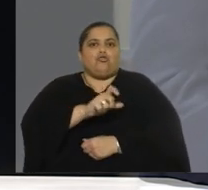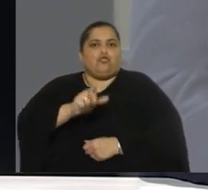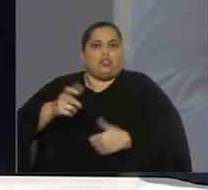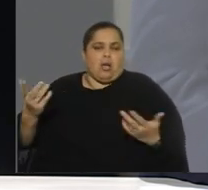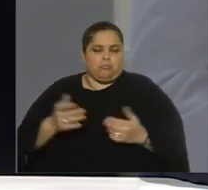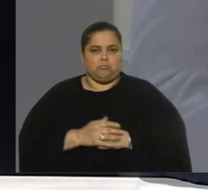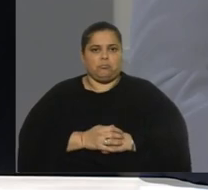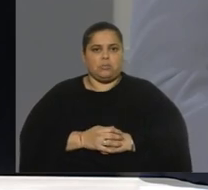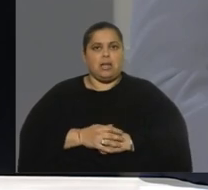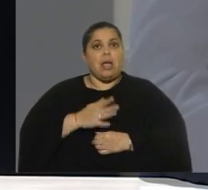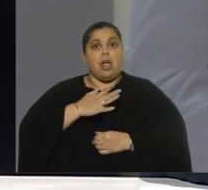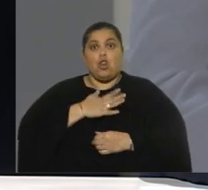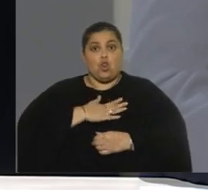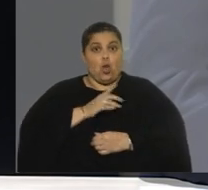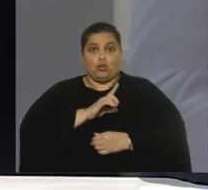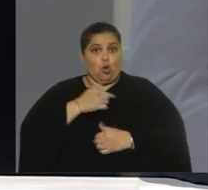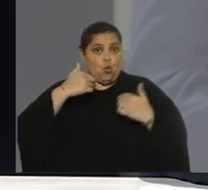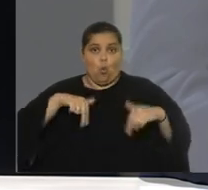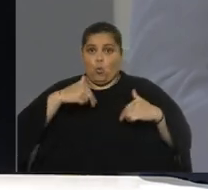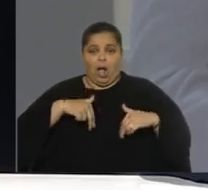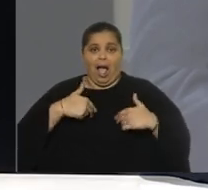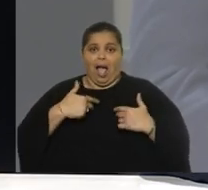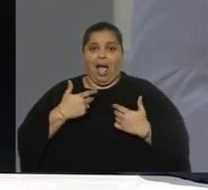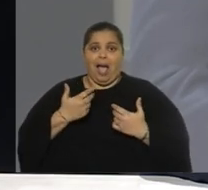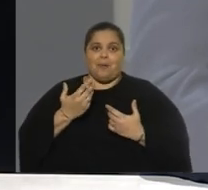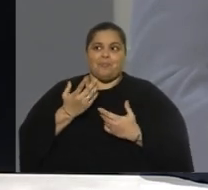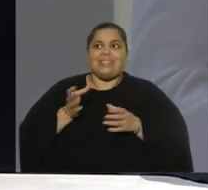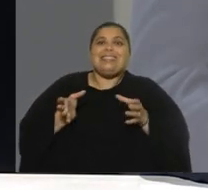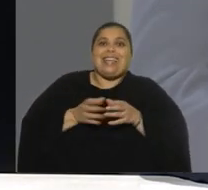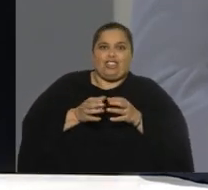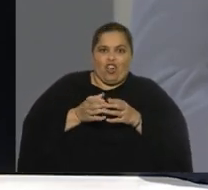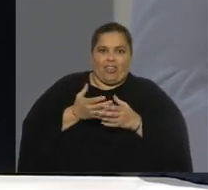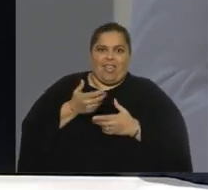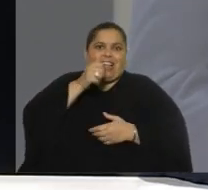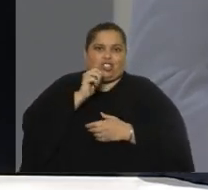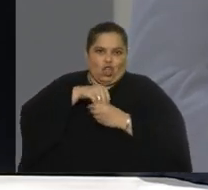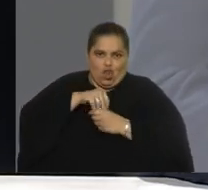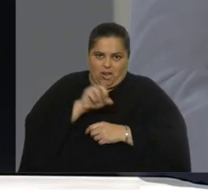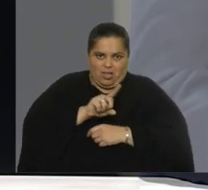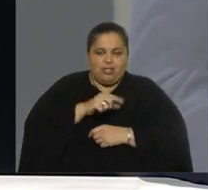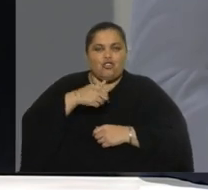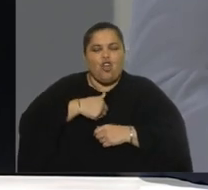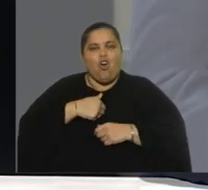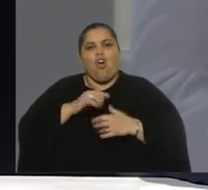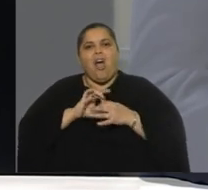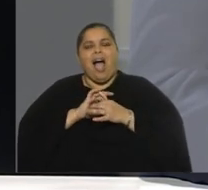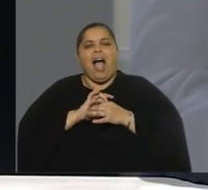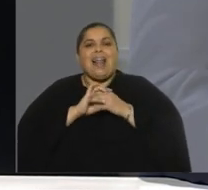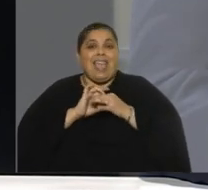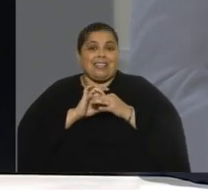solamente conmigo, que yo nunca fui astorista, pero había gente, siempre fui del sector, yo era de Alianza Progresista,